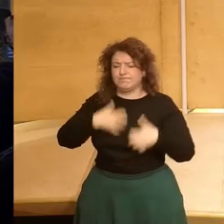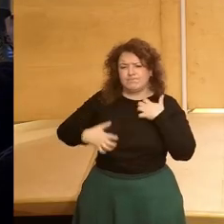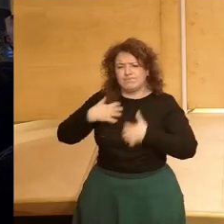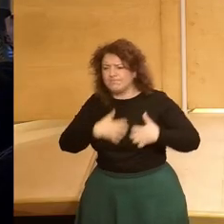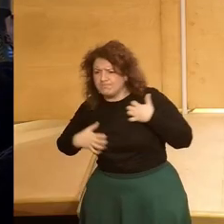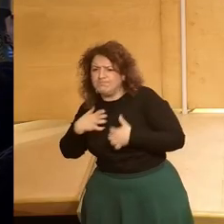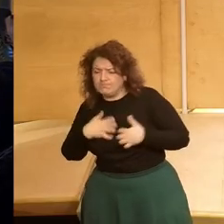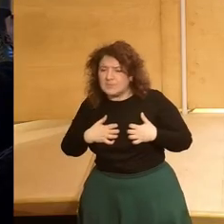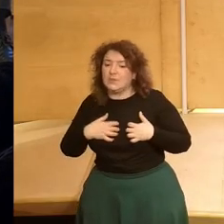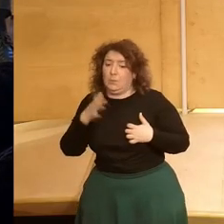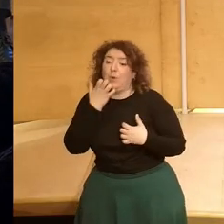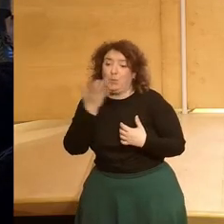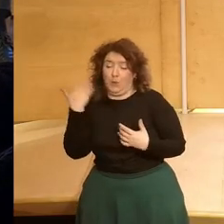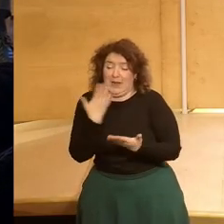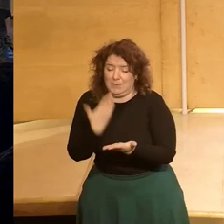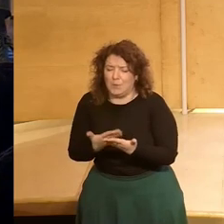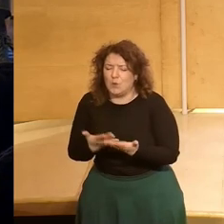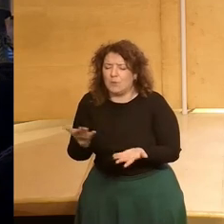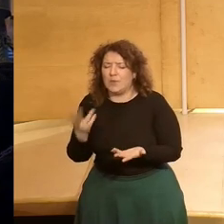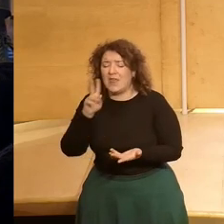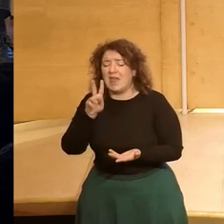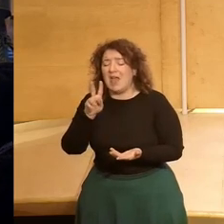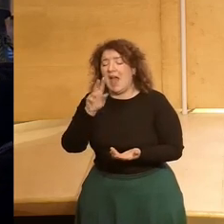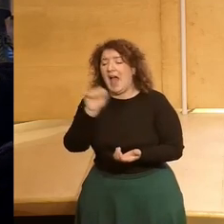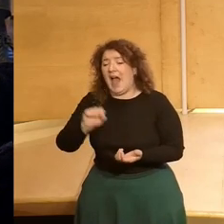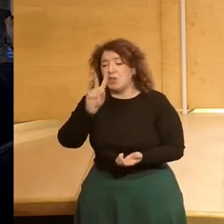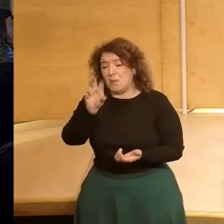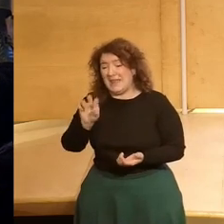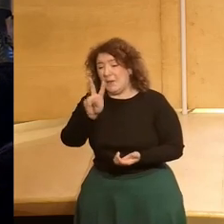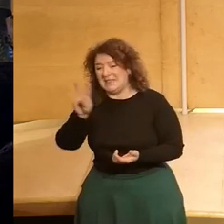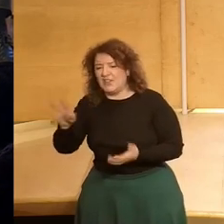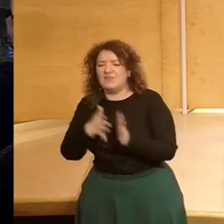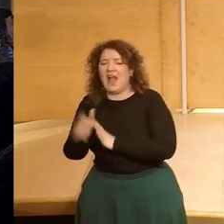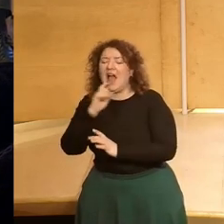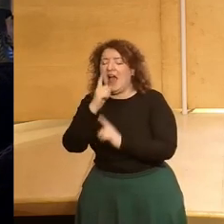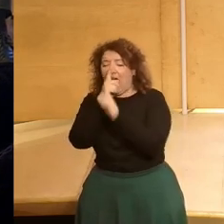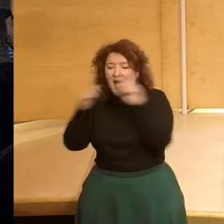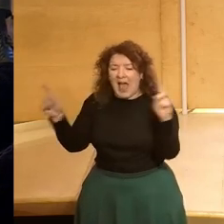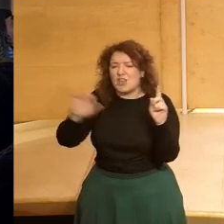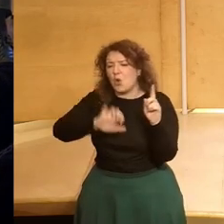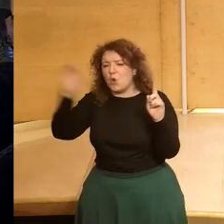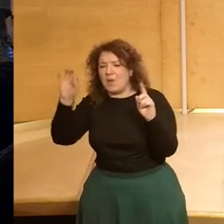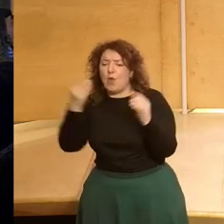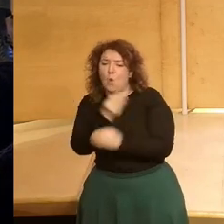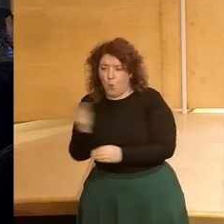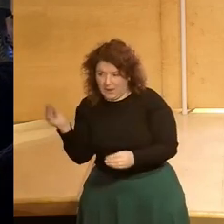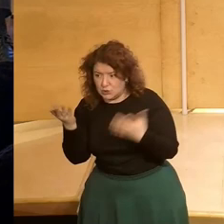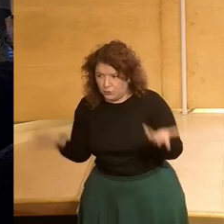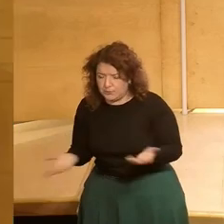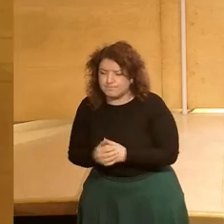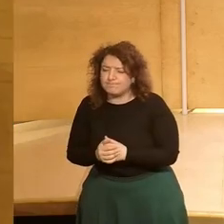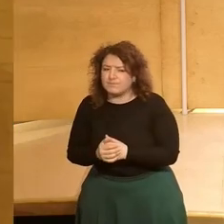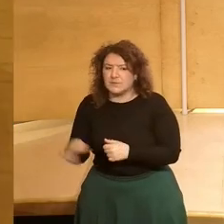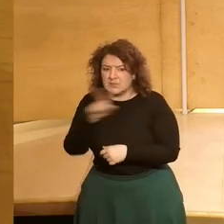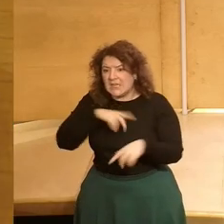y esto lo demuestra, por ejemplo, que el año 2022 sea el año europeo de la juventud. También vemos que en el conjunto de la sociedad